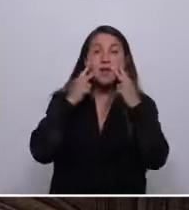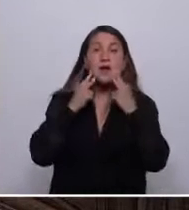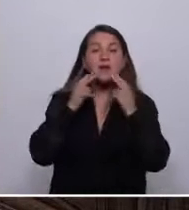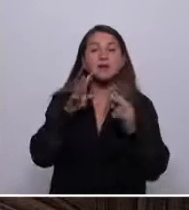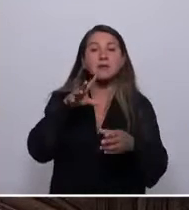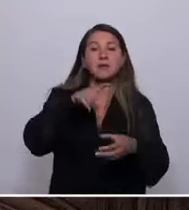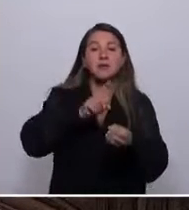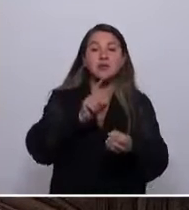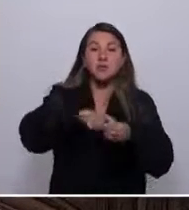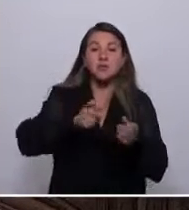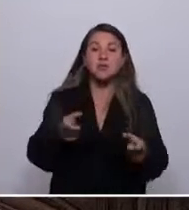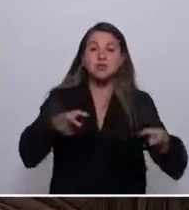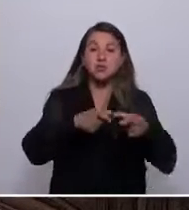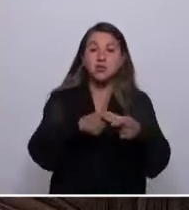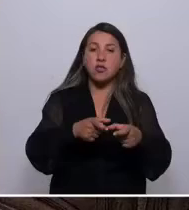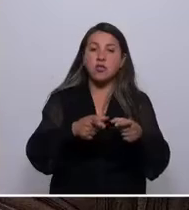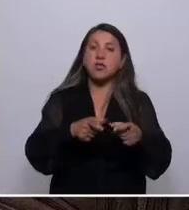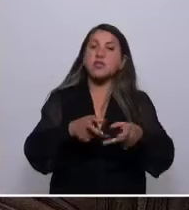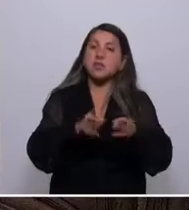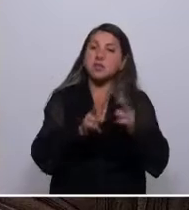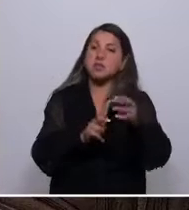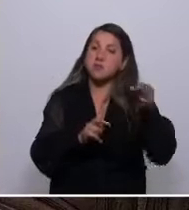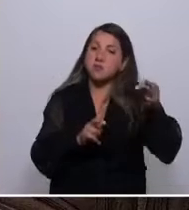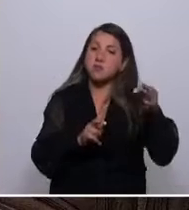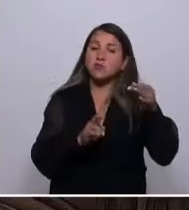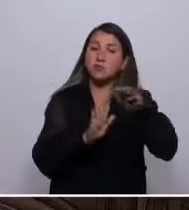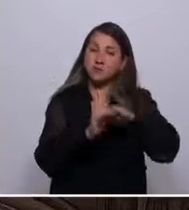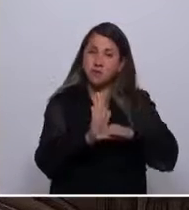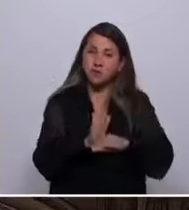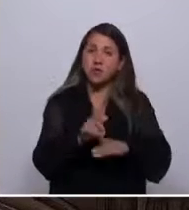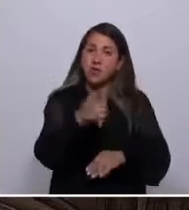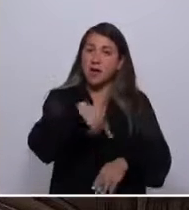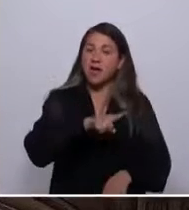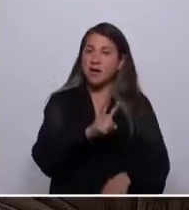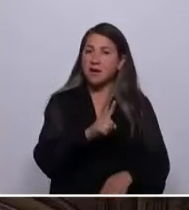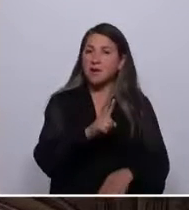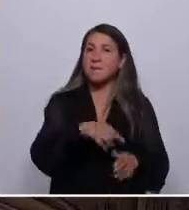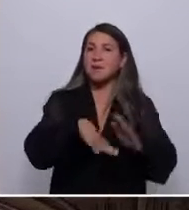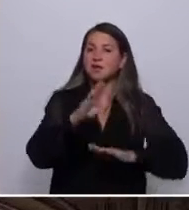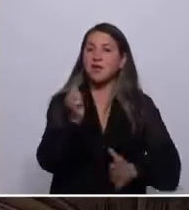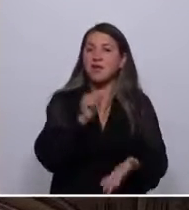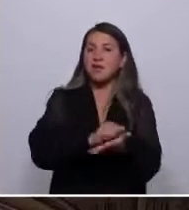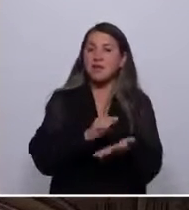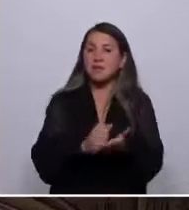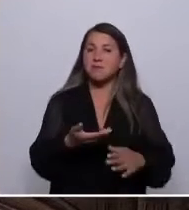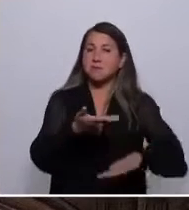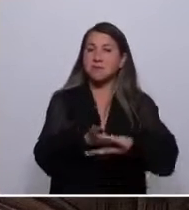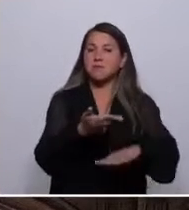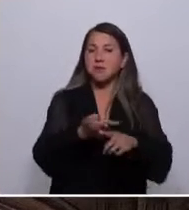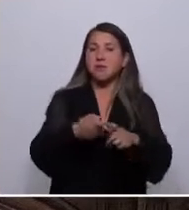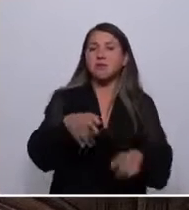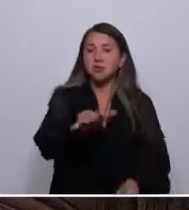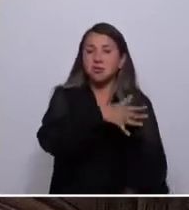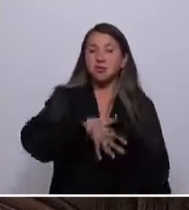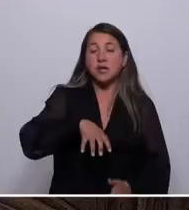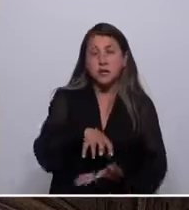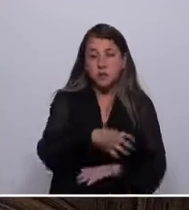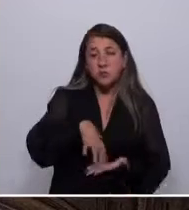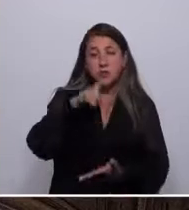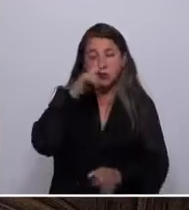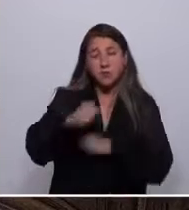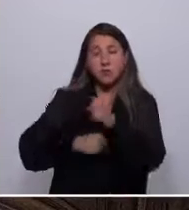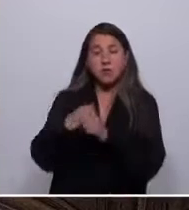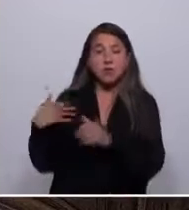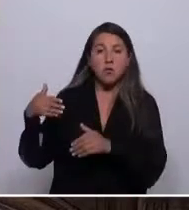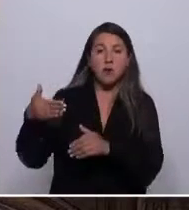Comisión de Derechos Fundamentales, la que para muchos es en la que se juegan la mayoría de las demandas sociales, por la que nuestros pueblos en las últimas décadas